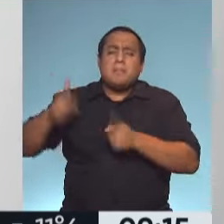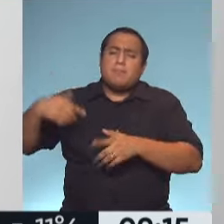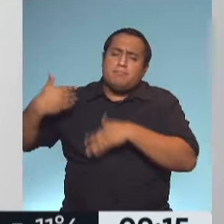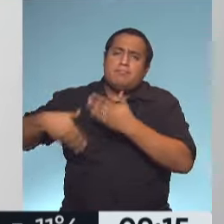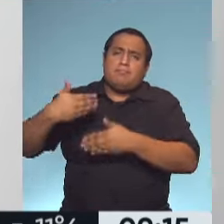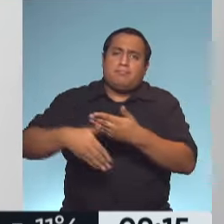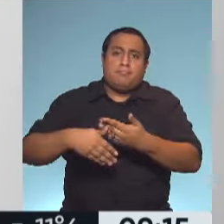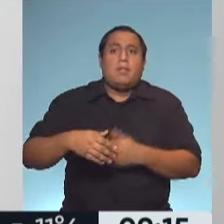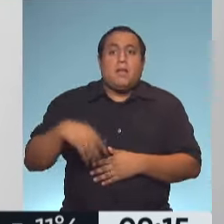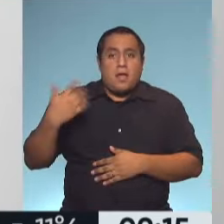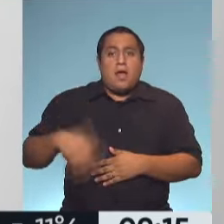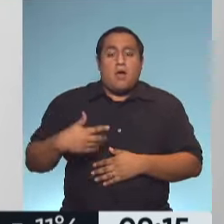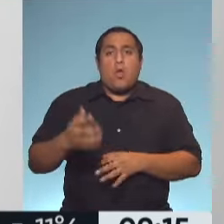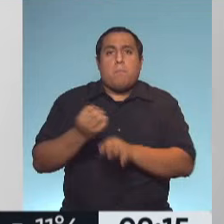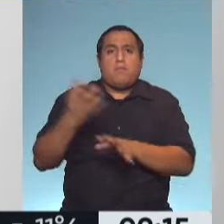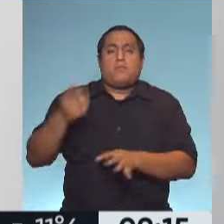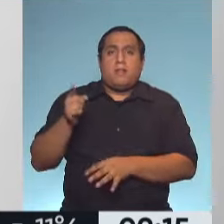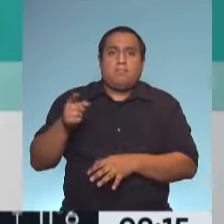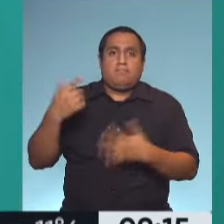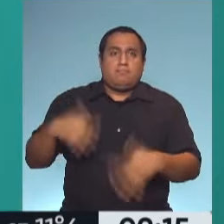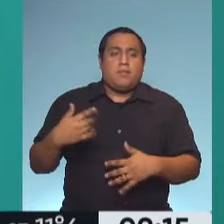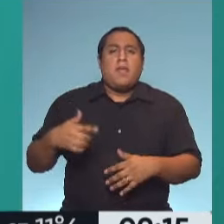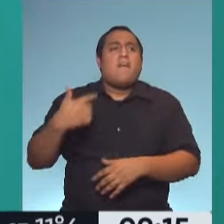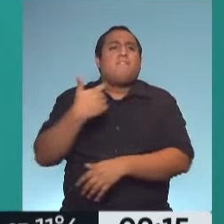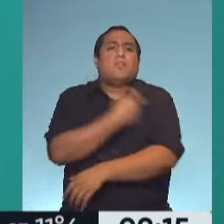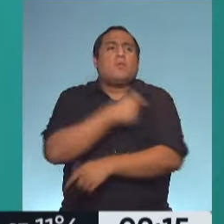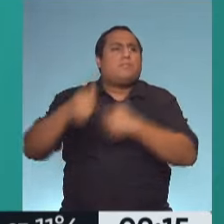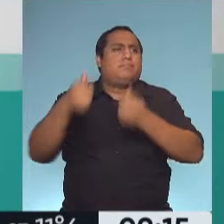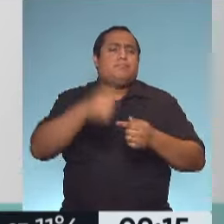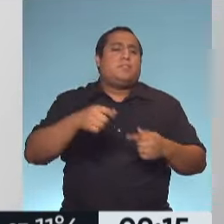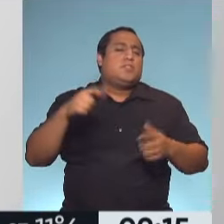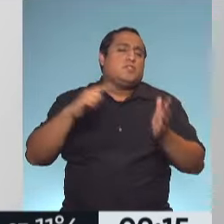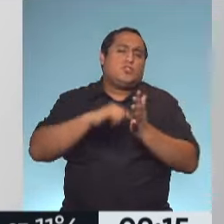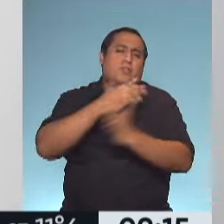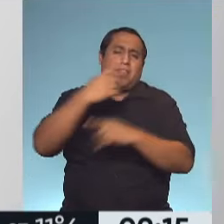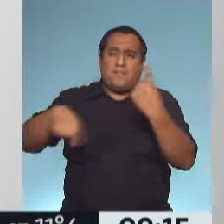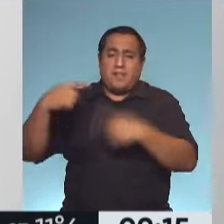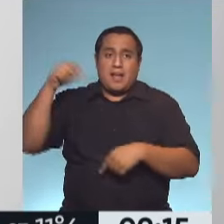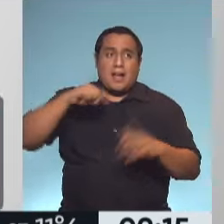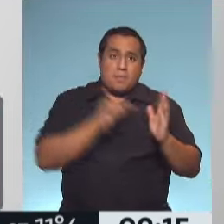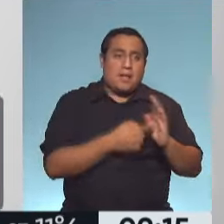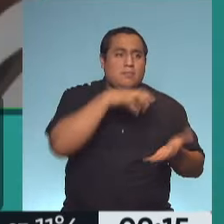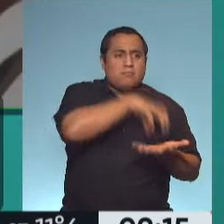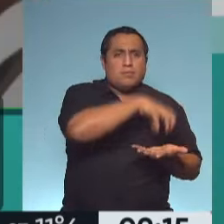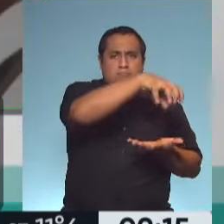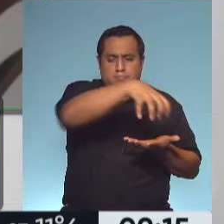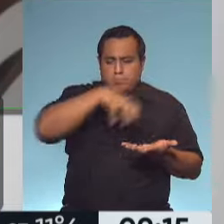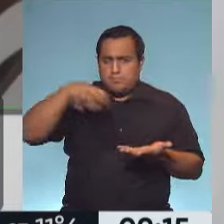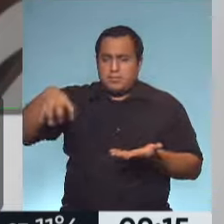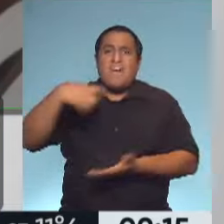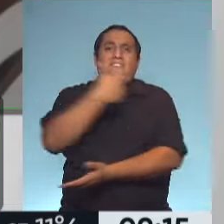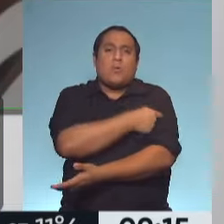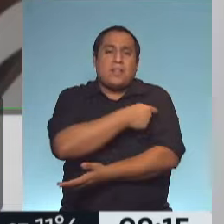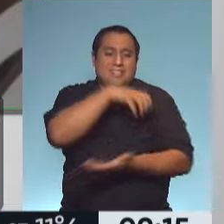con esta expertise que tienen desde PAMI la vacunación en distintas ciudades. En principio, en la Ciudad Autónoma de Buenos Aires hay tres vacunatorios. ¿Cómo está